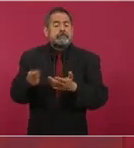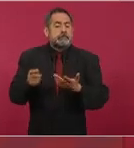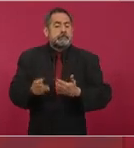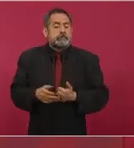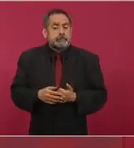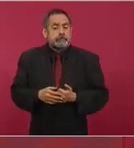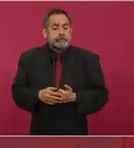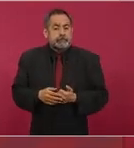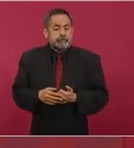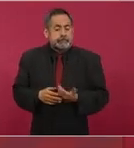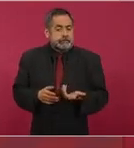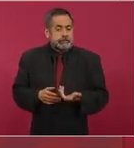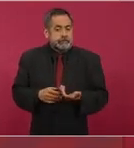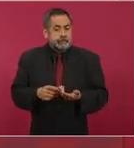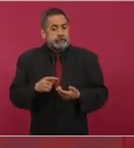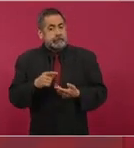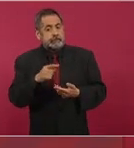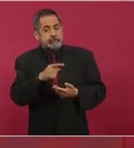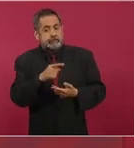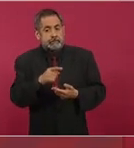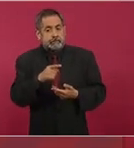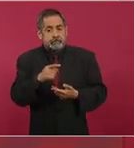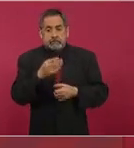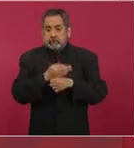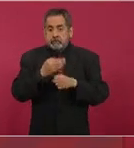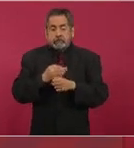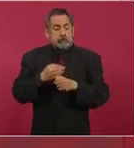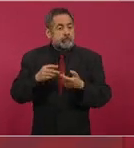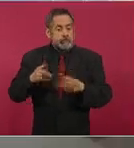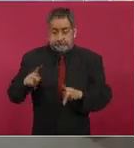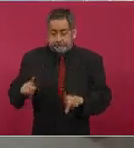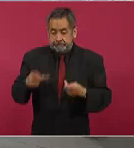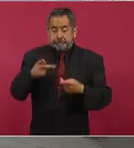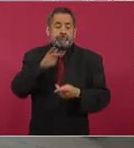cuesta más la mezcla de petróleo mexicano